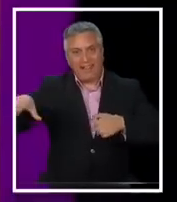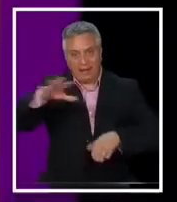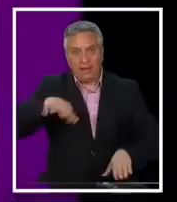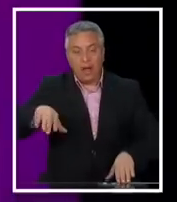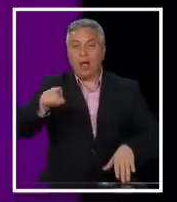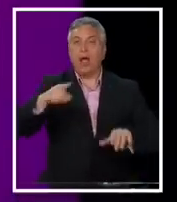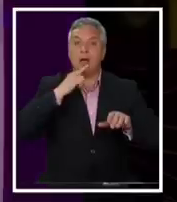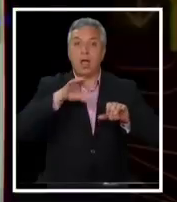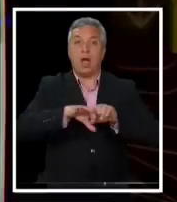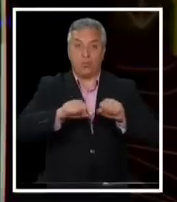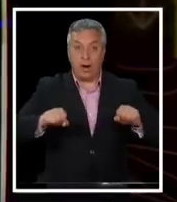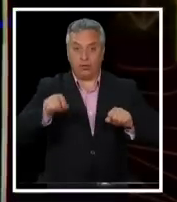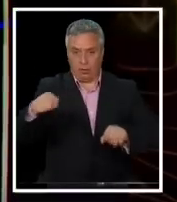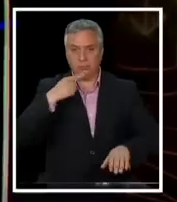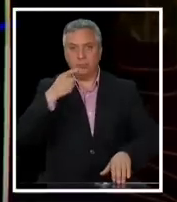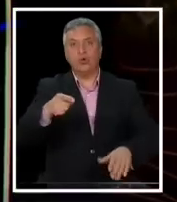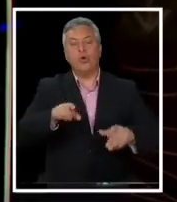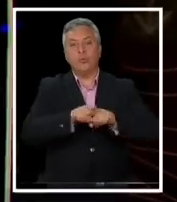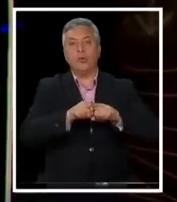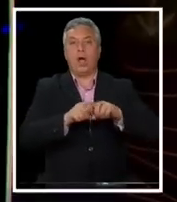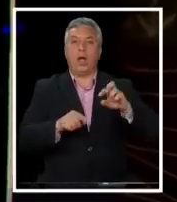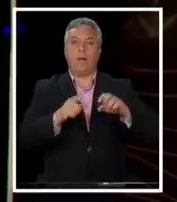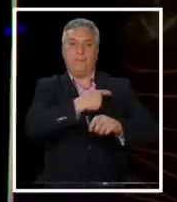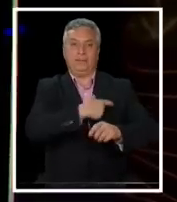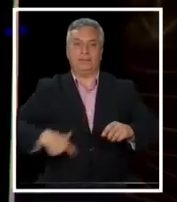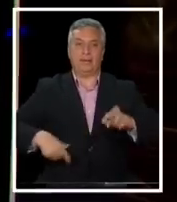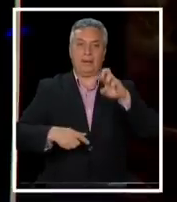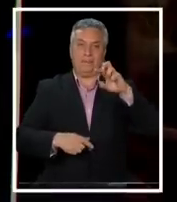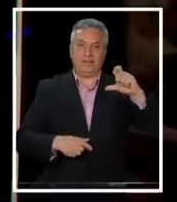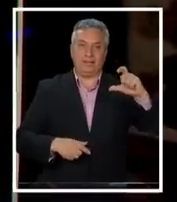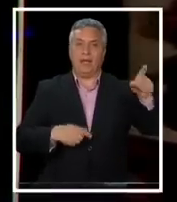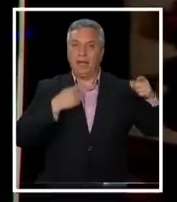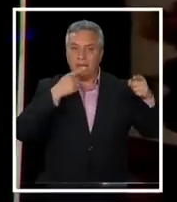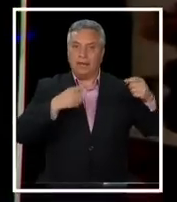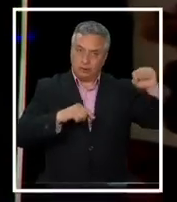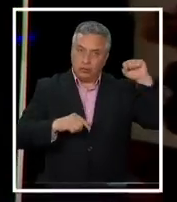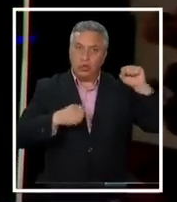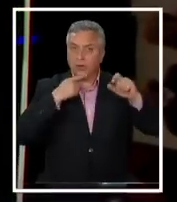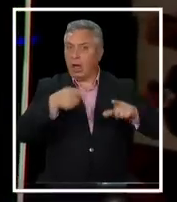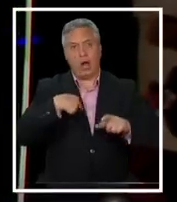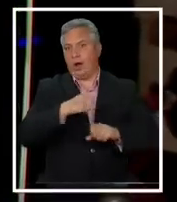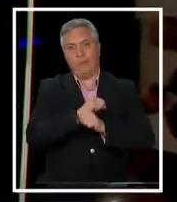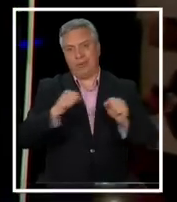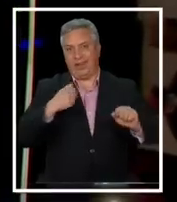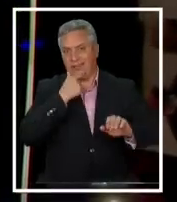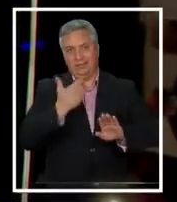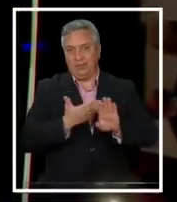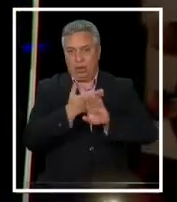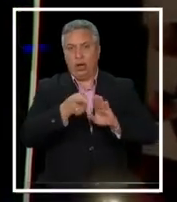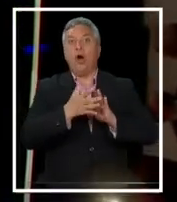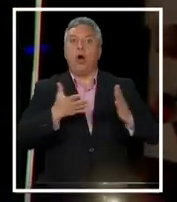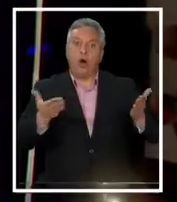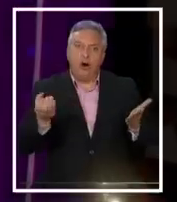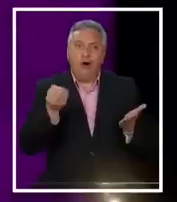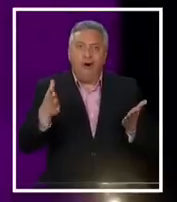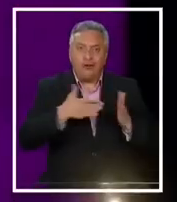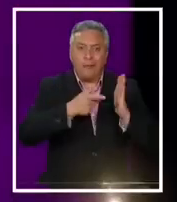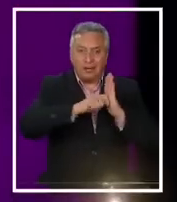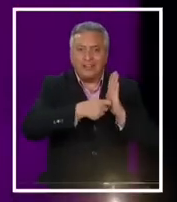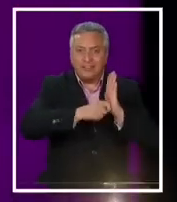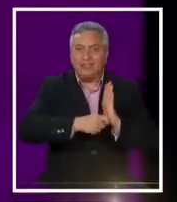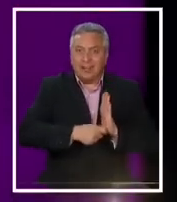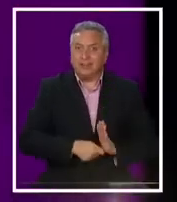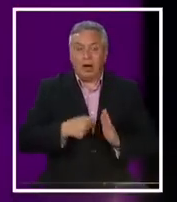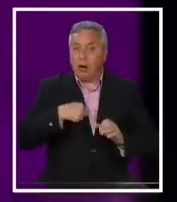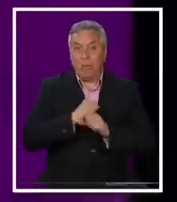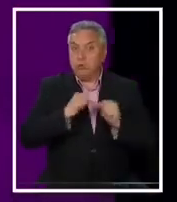salen del acuerdo, el presidente del Partido Comunista y dice, la verdad es que yo no lo puedo garantizar. Obvio, porque tiene tantos candados que es imposible que él